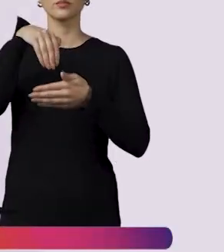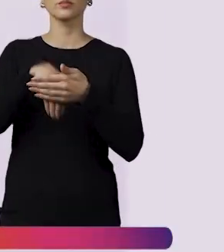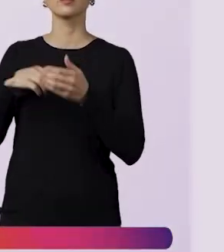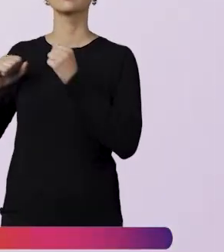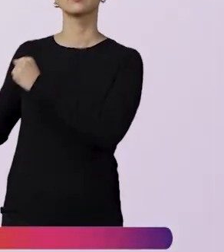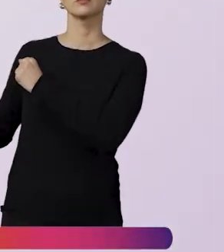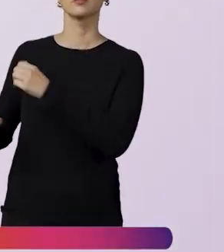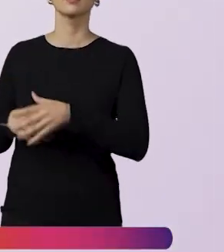Opción en contra